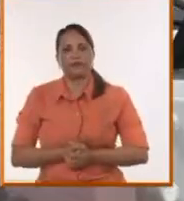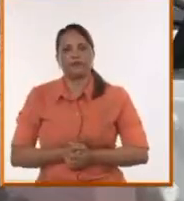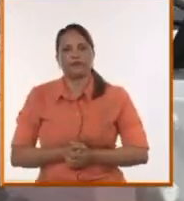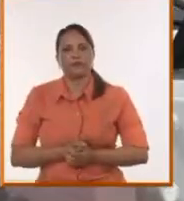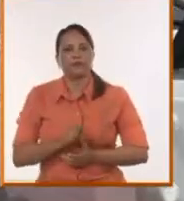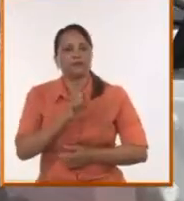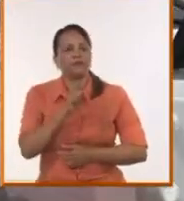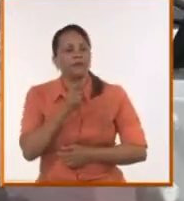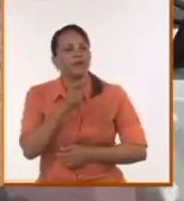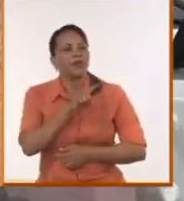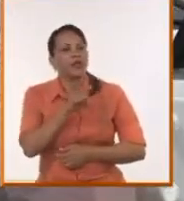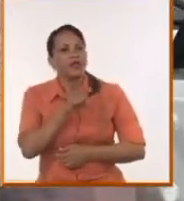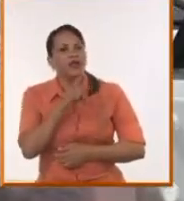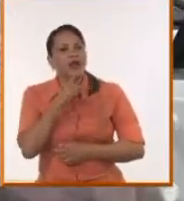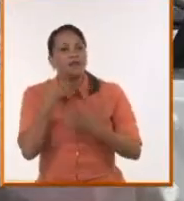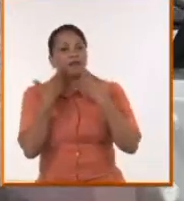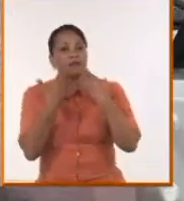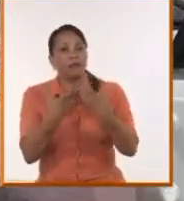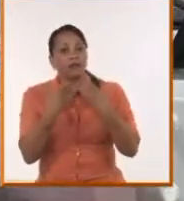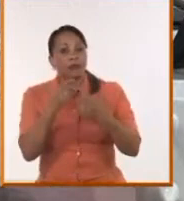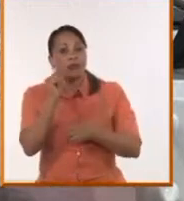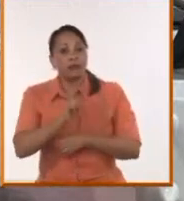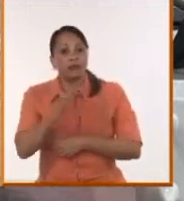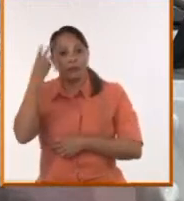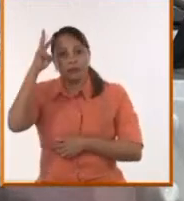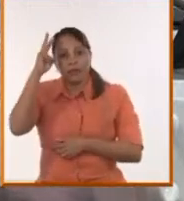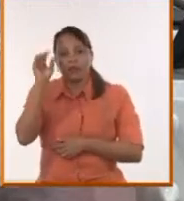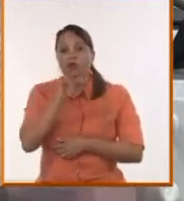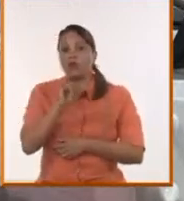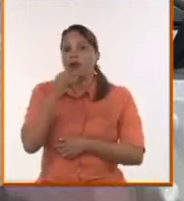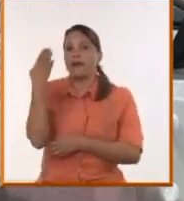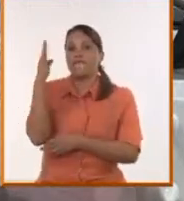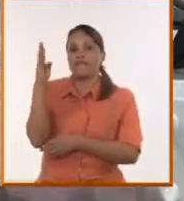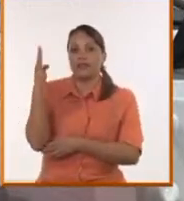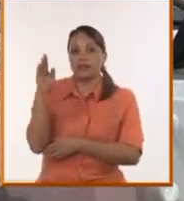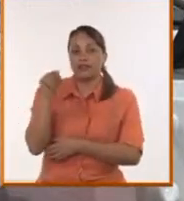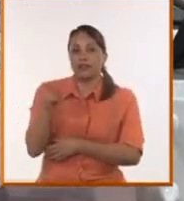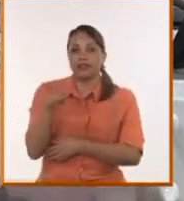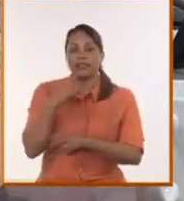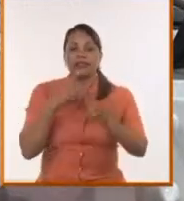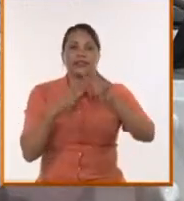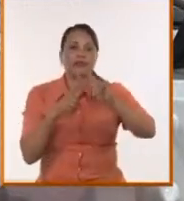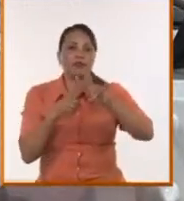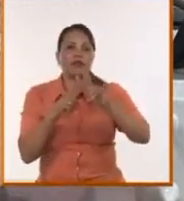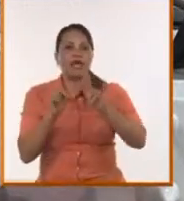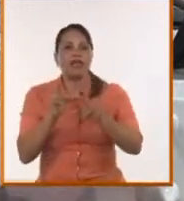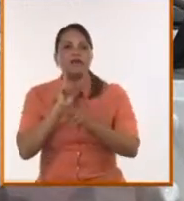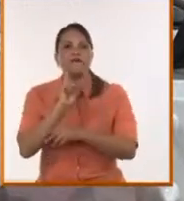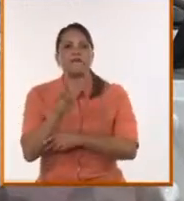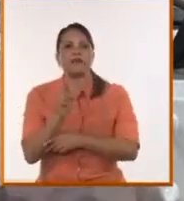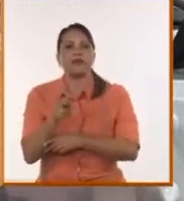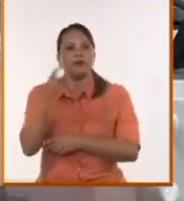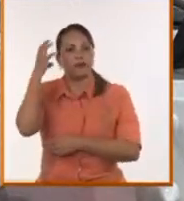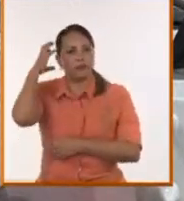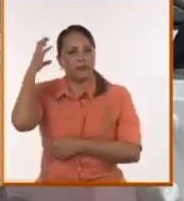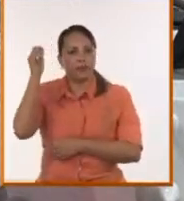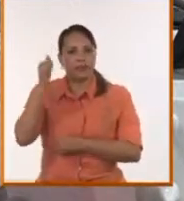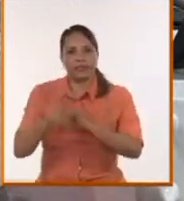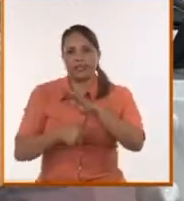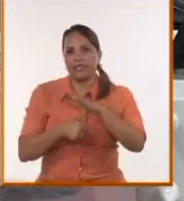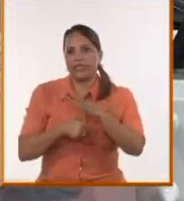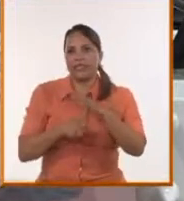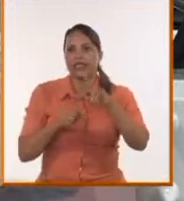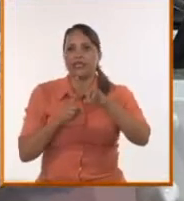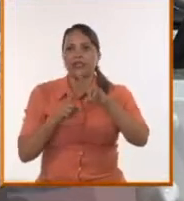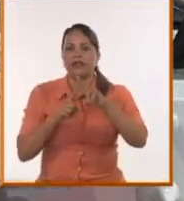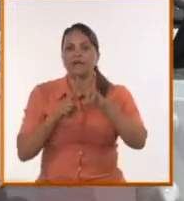Alina, era muy famoso en México, como lo era también en Brasil, que las grandes televisoras eran quienes ponían los presidentes. Se decía que Televisa ponía